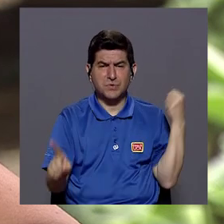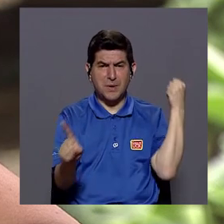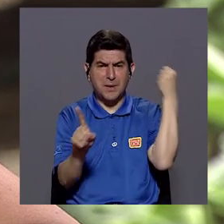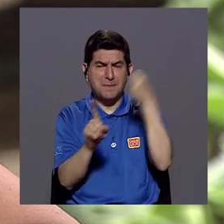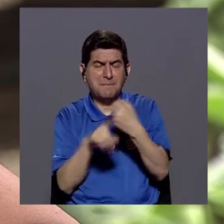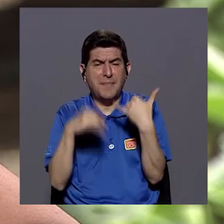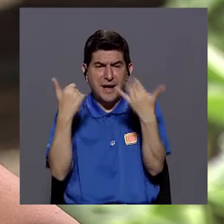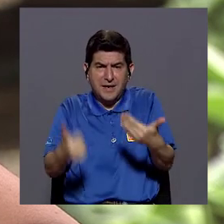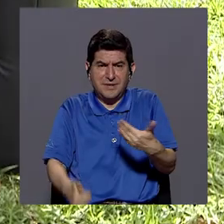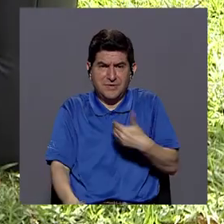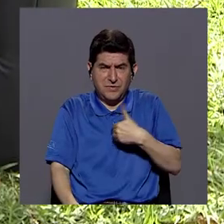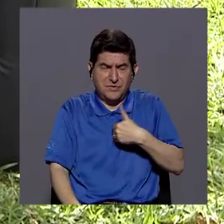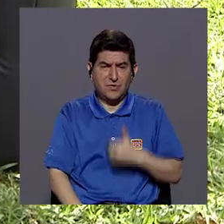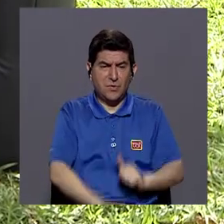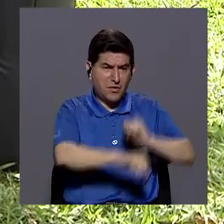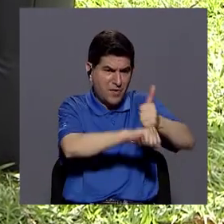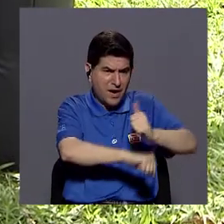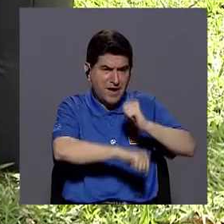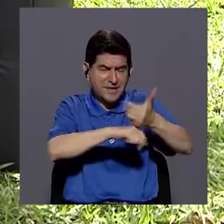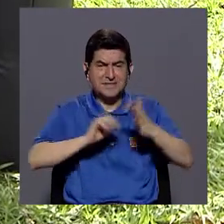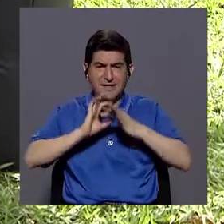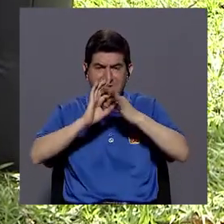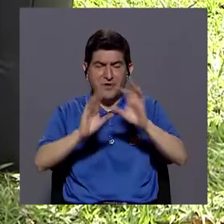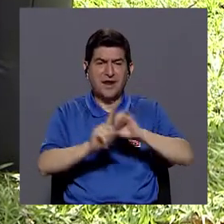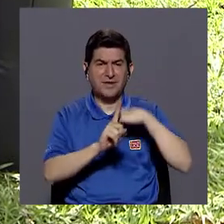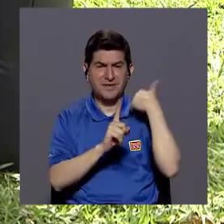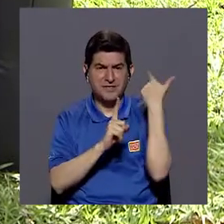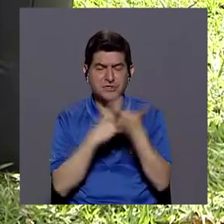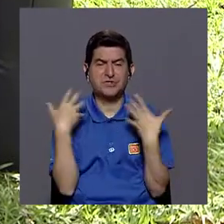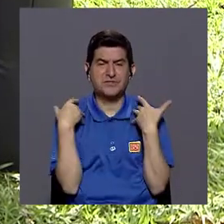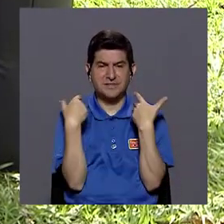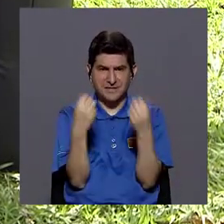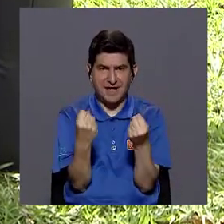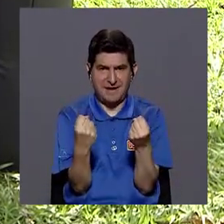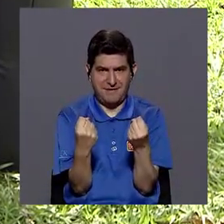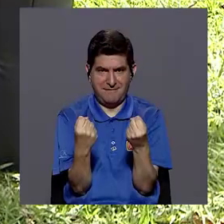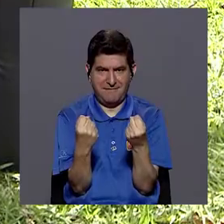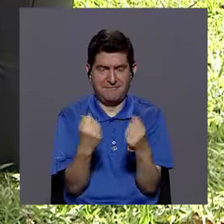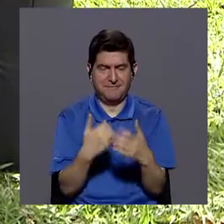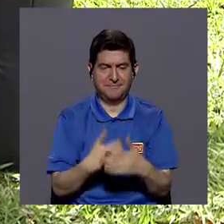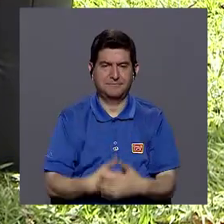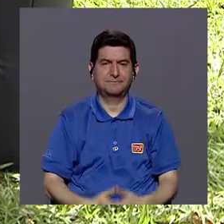y el impacto que está teniendo en el establecimiento de relaciones sociales saludables.